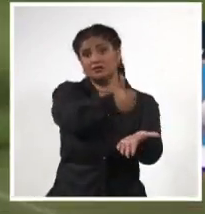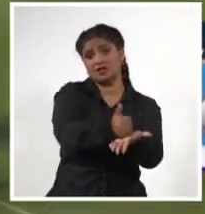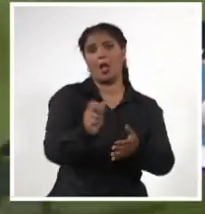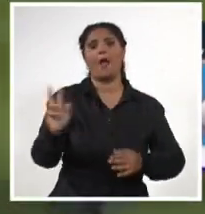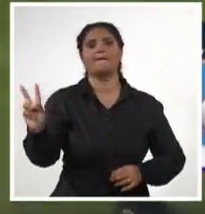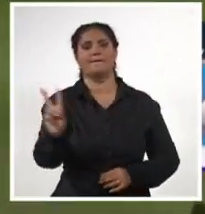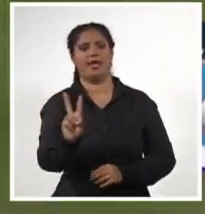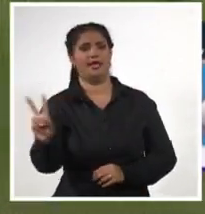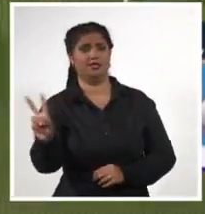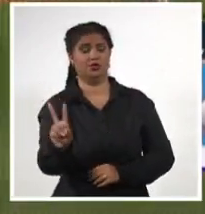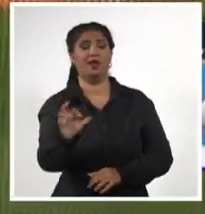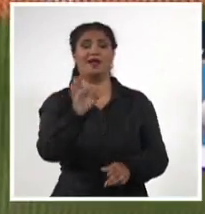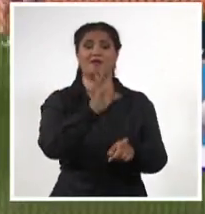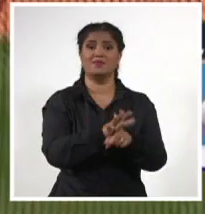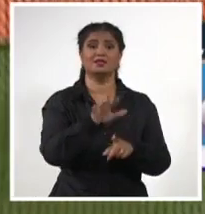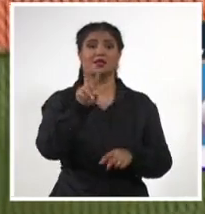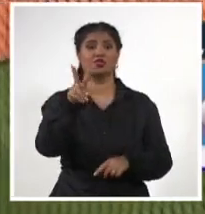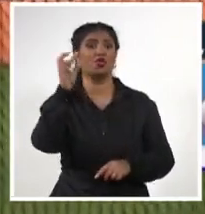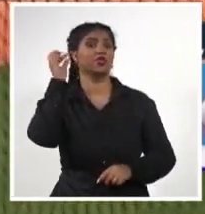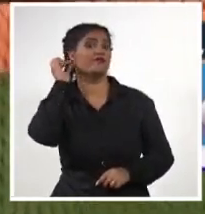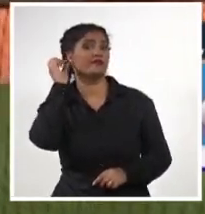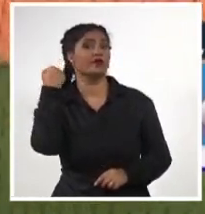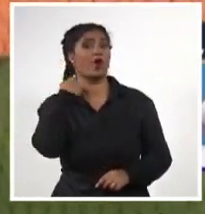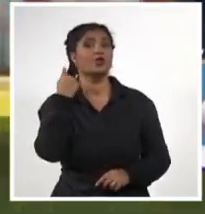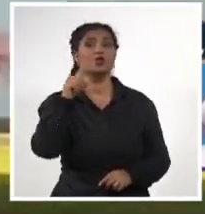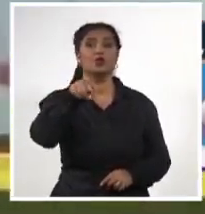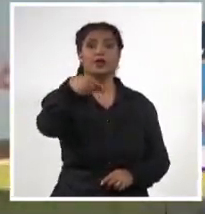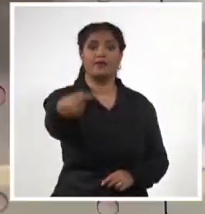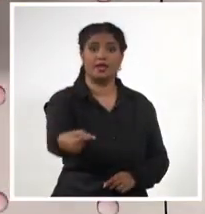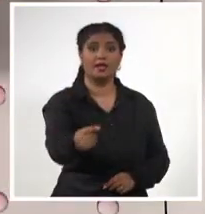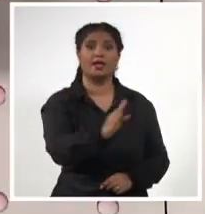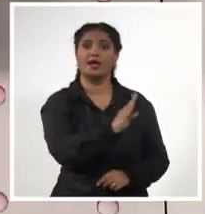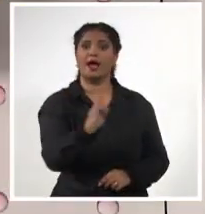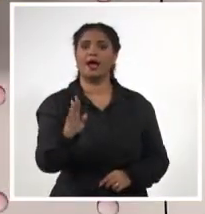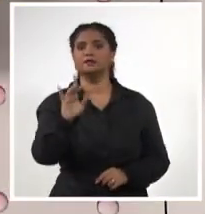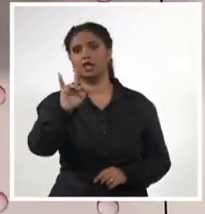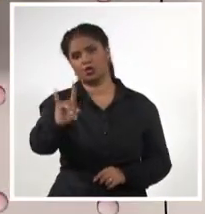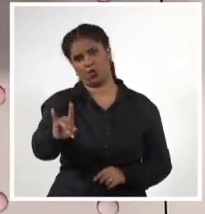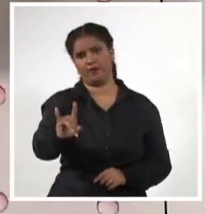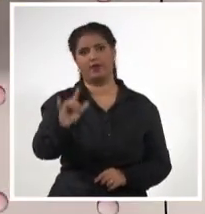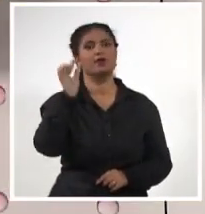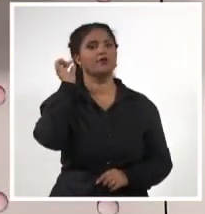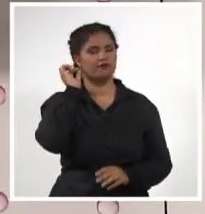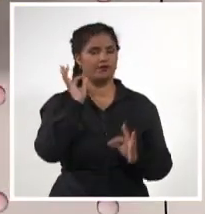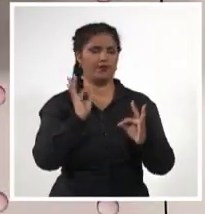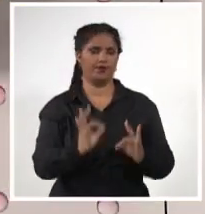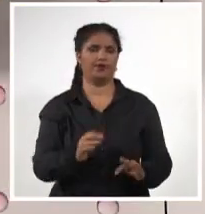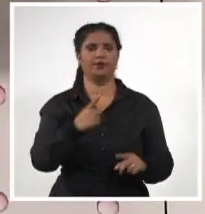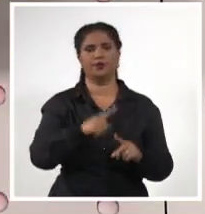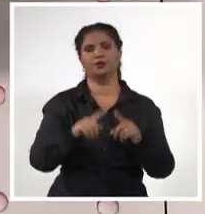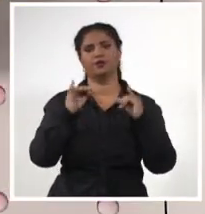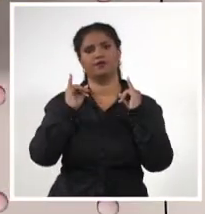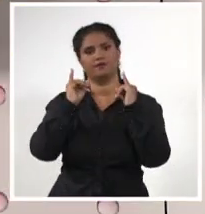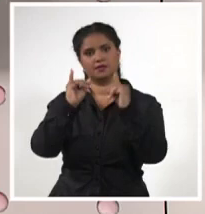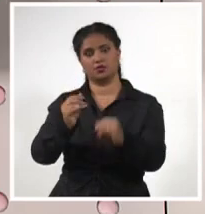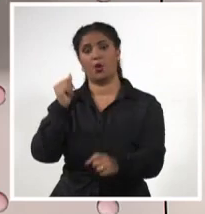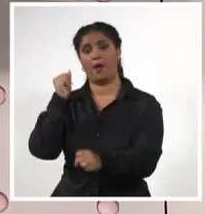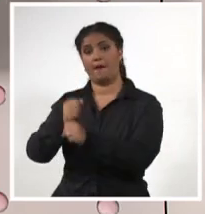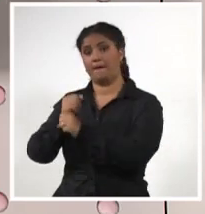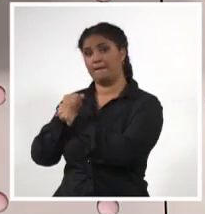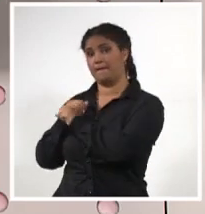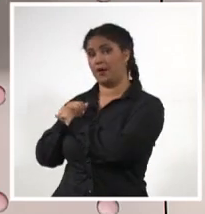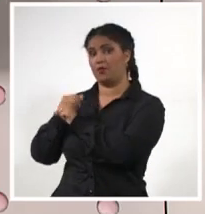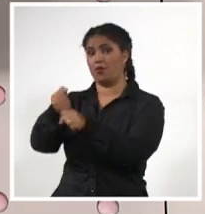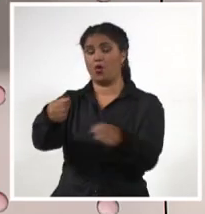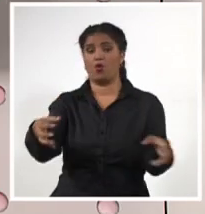inaugurará el 2 de febrero y se extenderá hasta el 9 del propio mes. Y a propósito del béisbol, la selección femenina cubana se